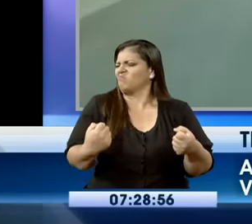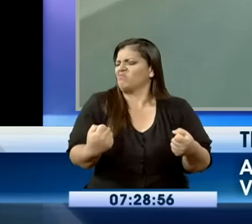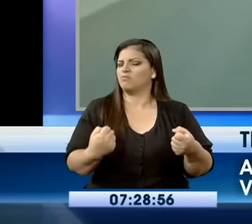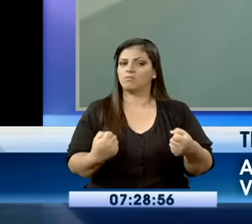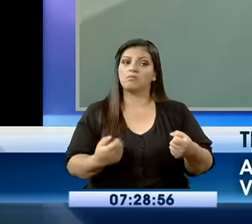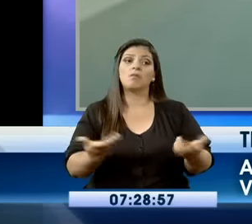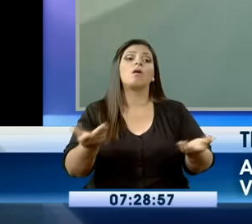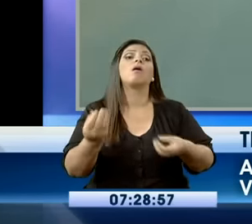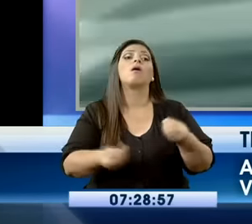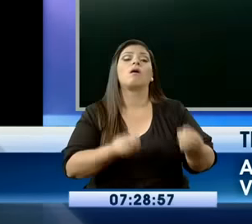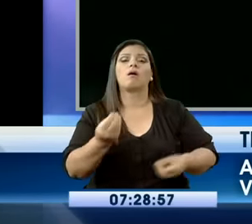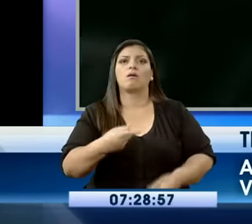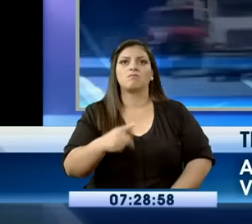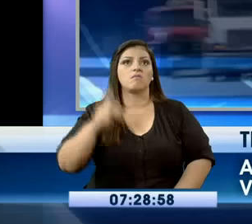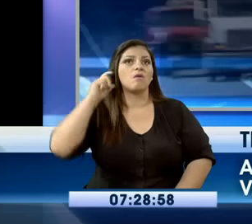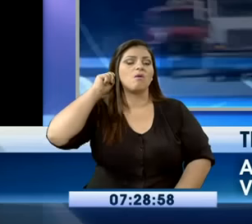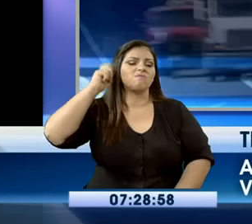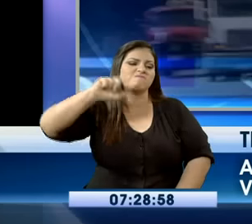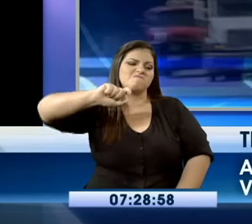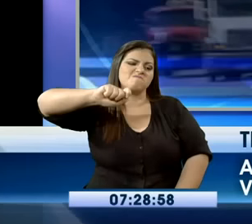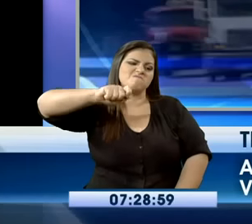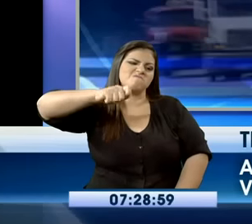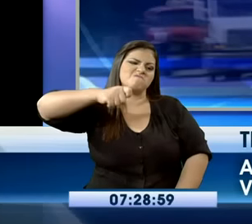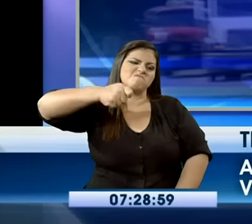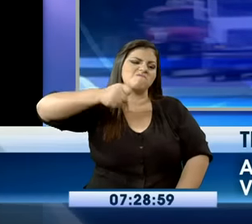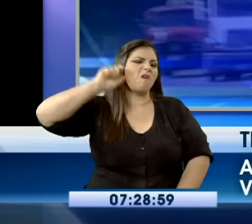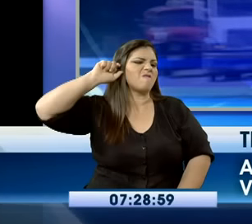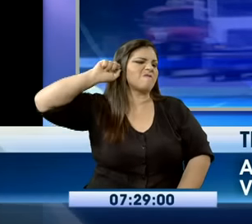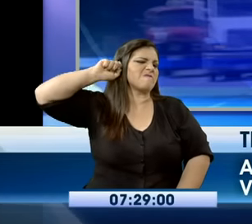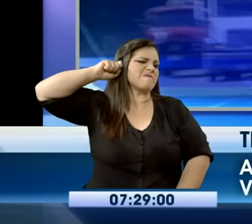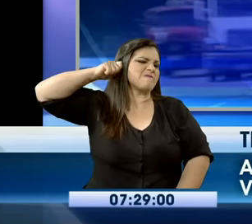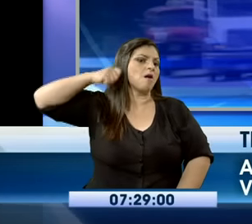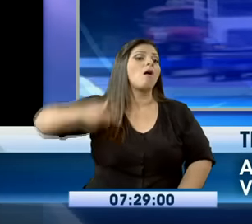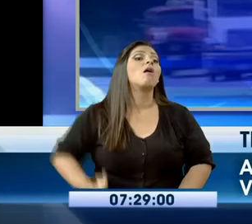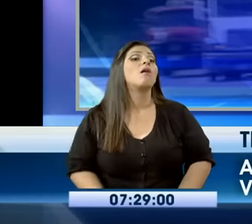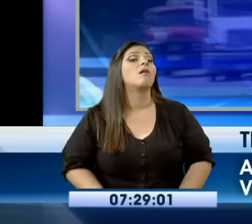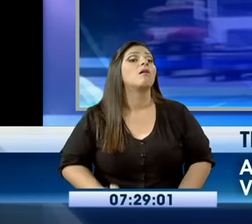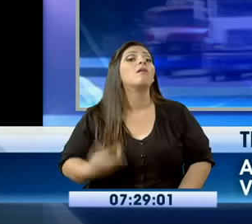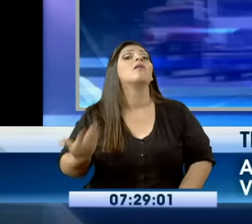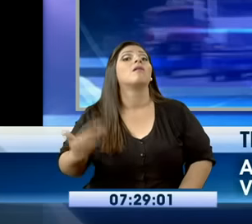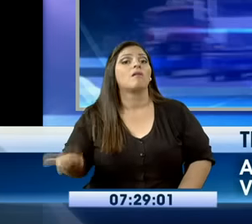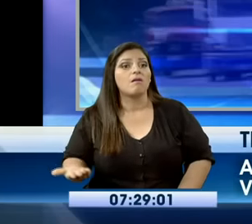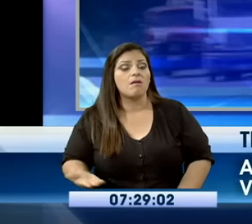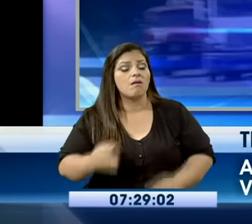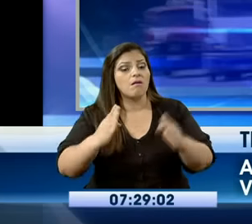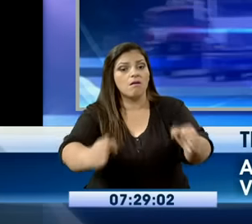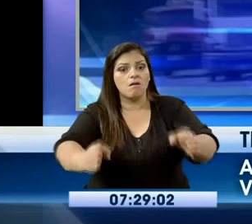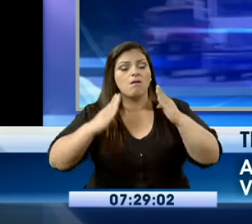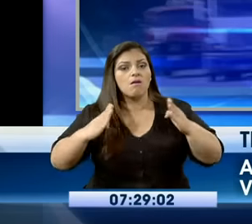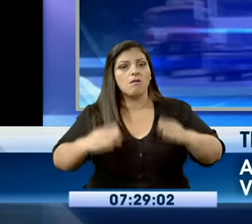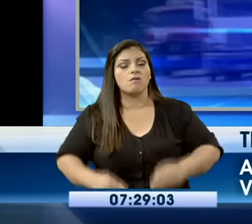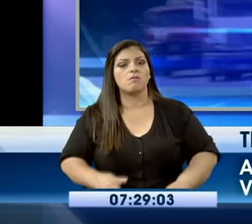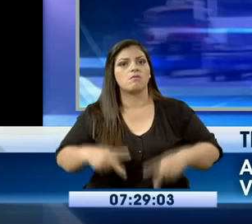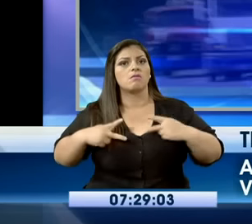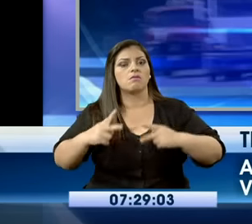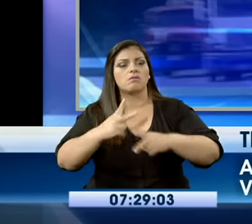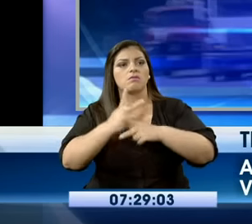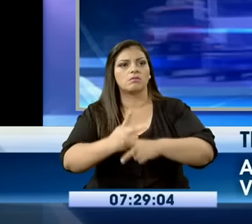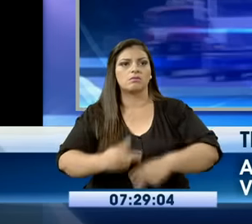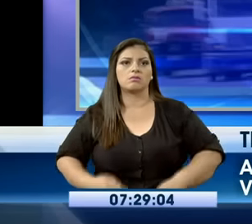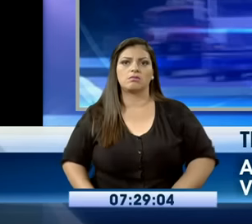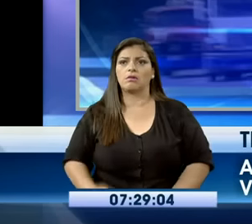A ver si reacciona. Y de ahí, la denuncia al primer vigilante que se cruce por el camino.